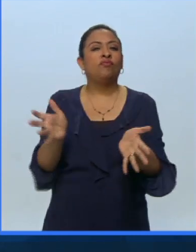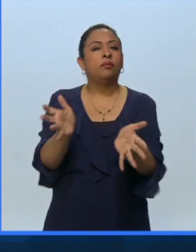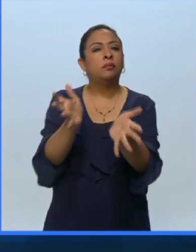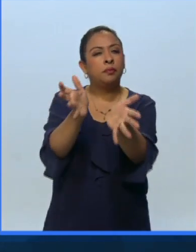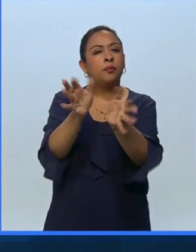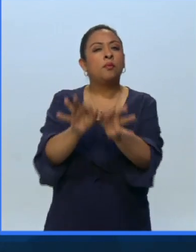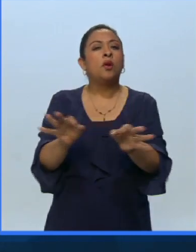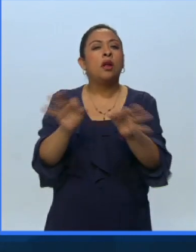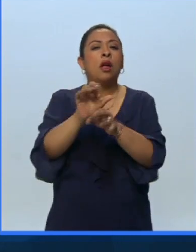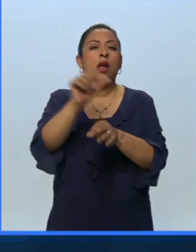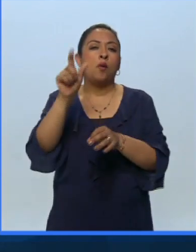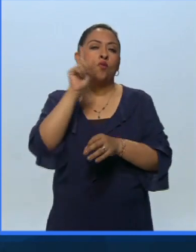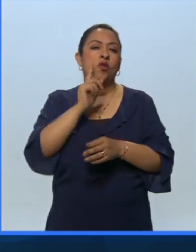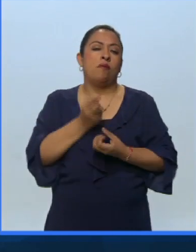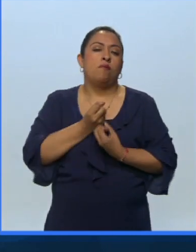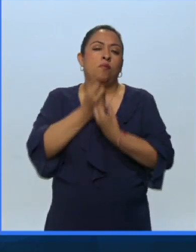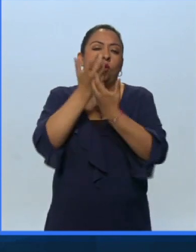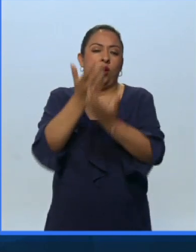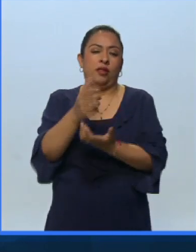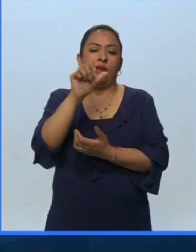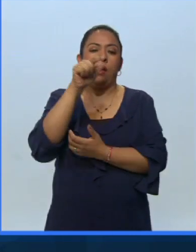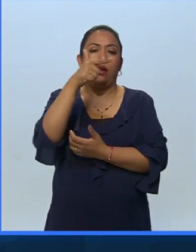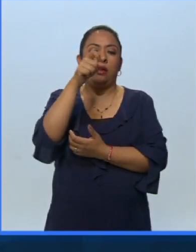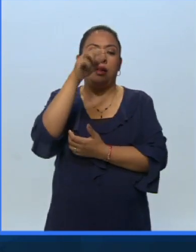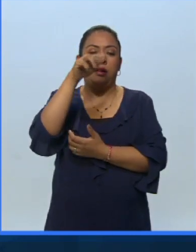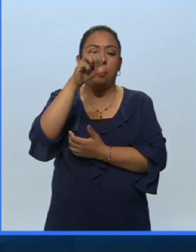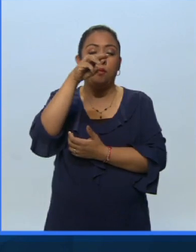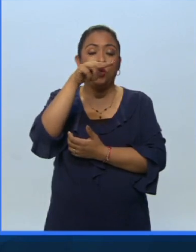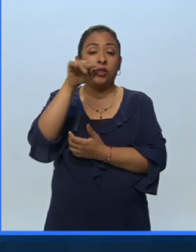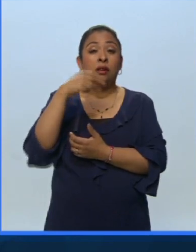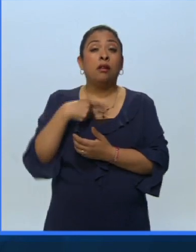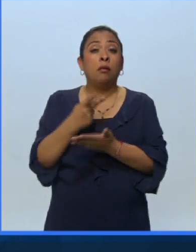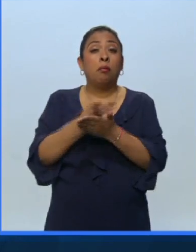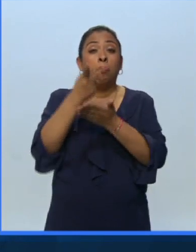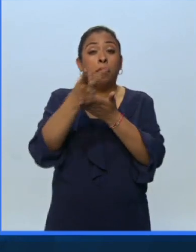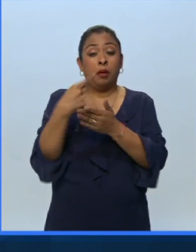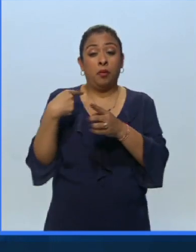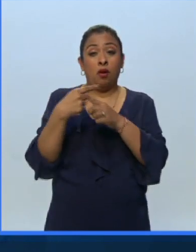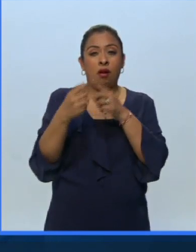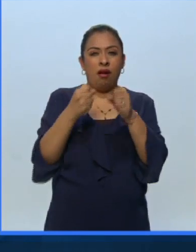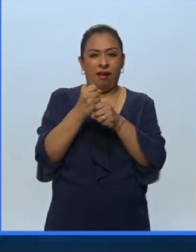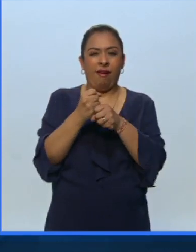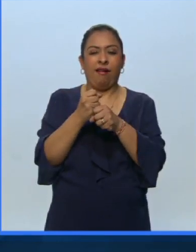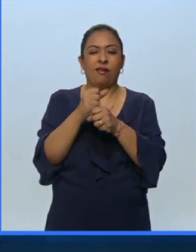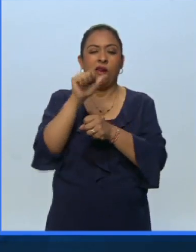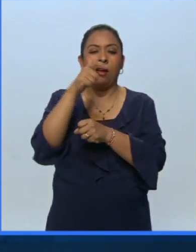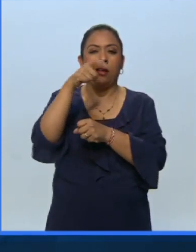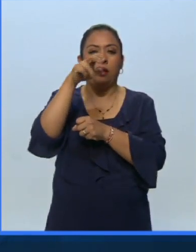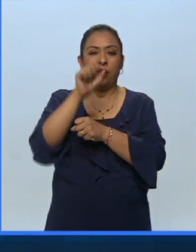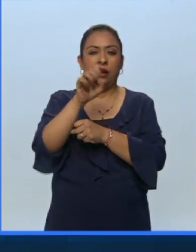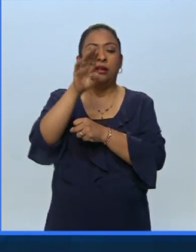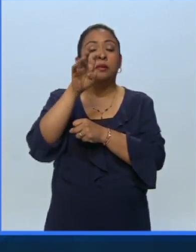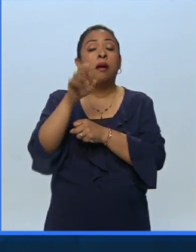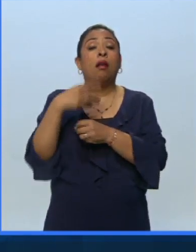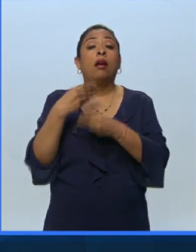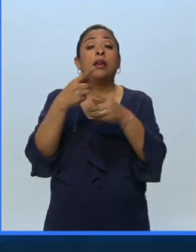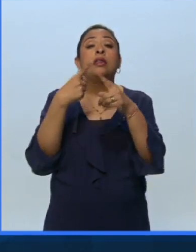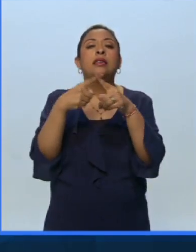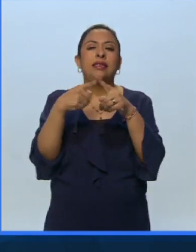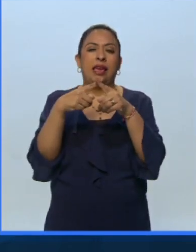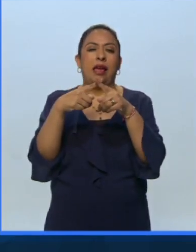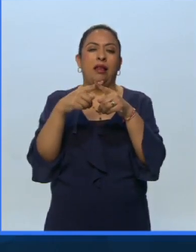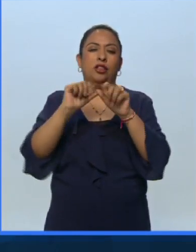que motiva a la poeta Angelina Muñiz Huberman, ganadora este año, de la medalla Arqueles Vela que otorga la Sociedad Mexicana de